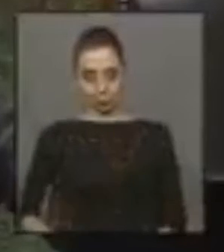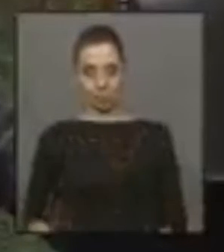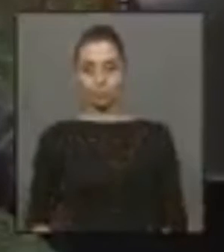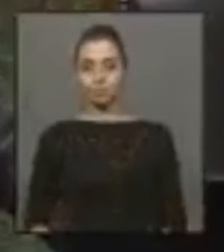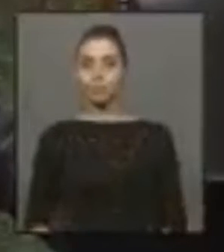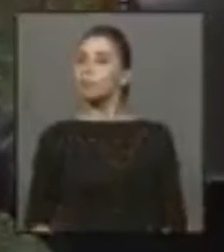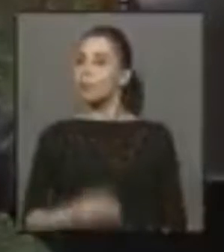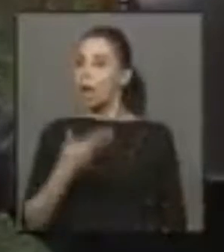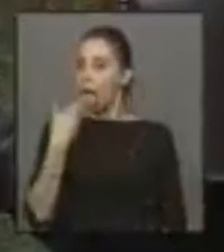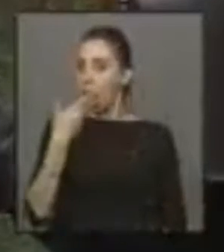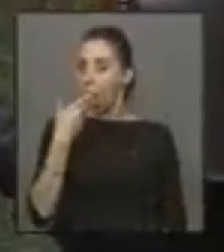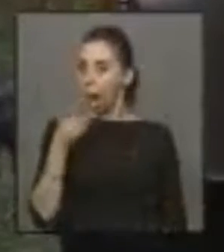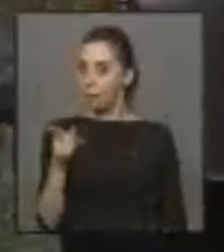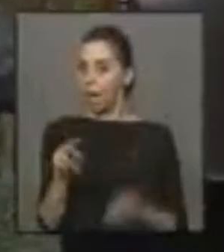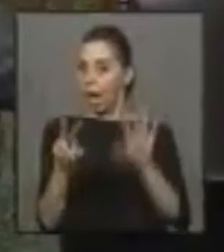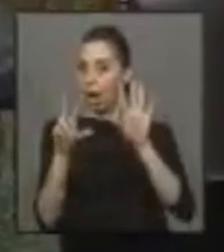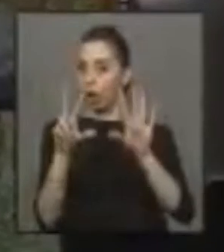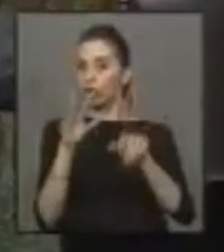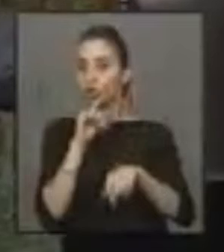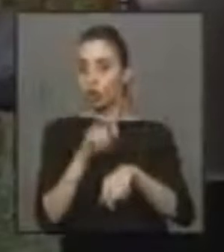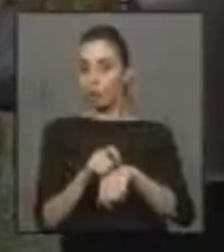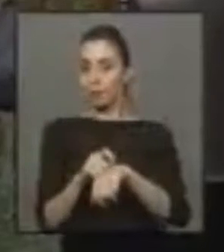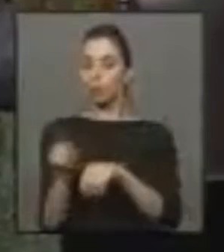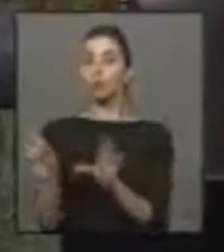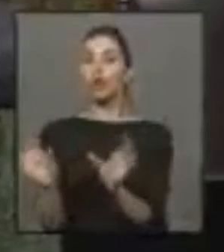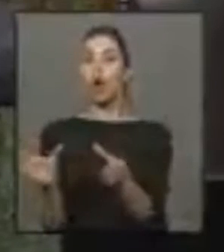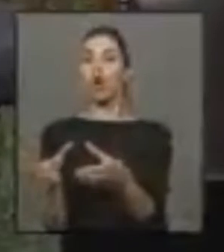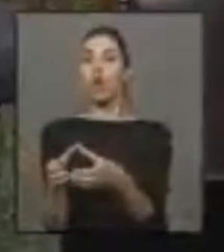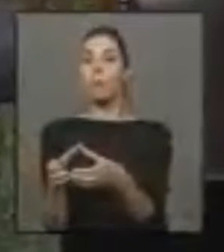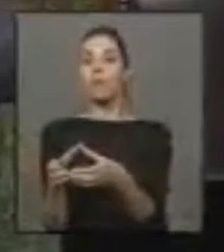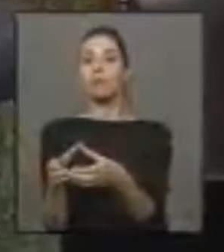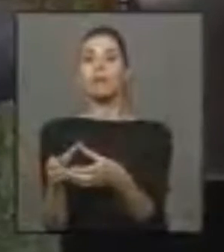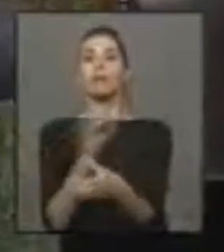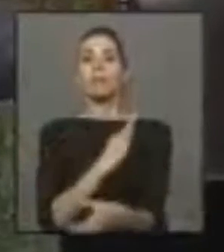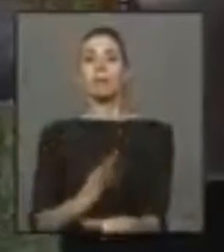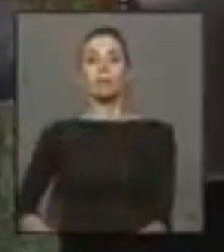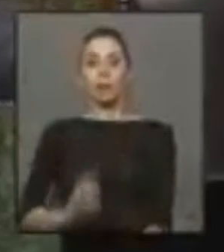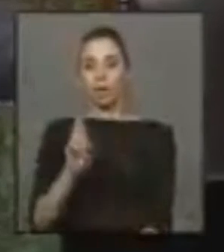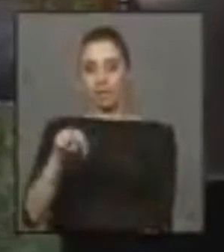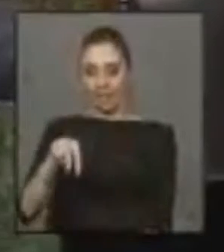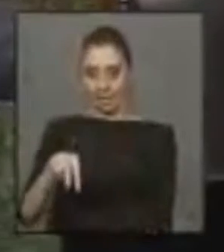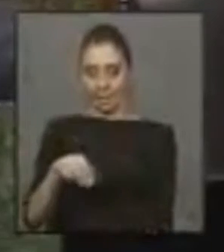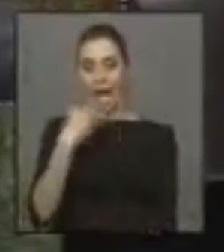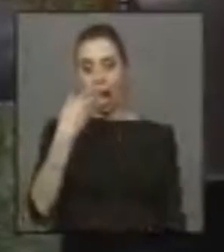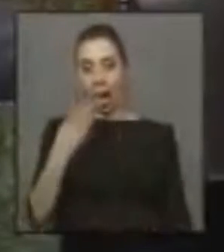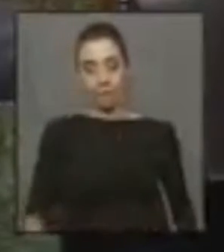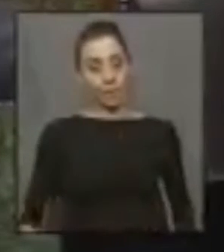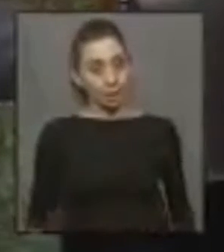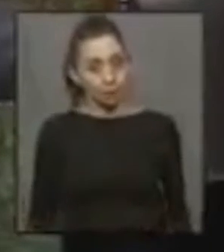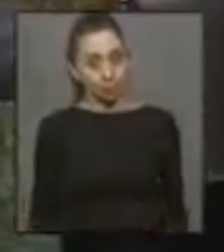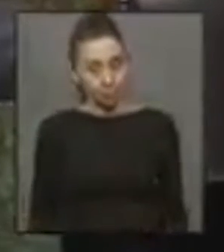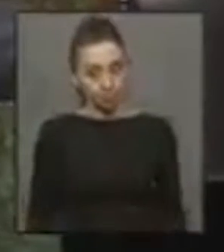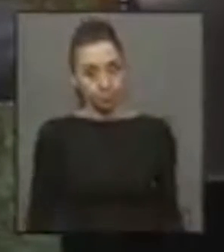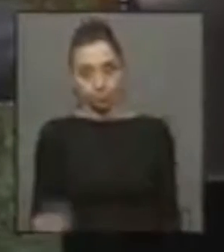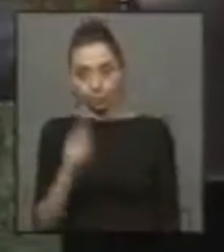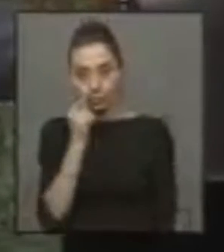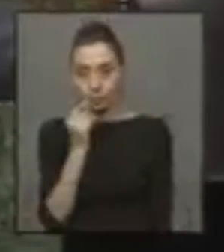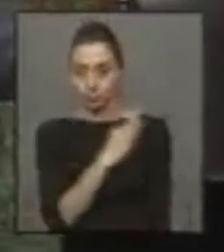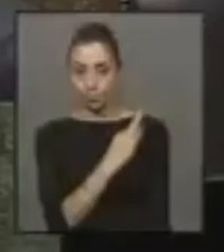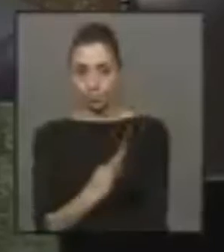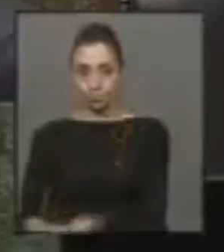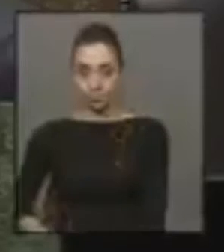...responde el uso de la palabra hasta por ocho minutos al Comité de Renovación Nacional. Tiene la palabra, en primera instancia, el